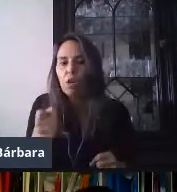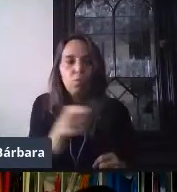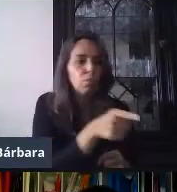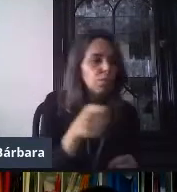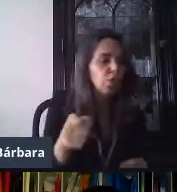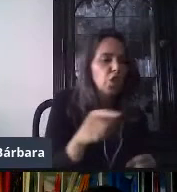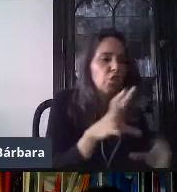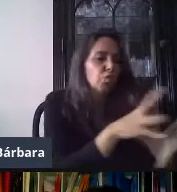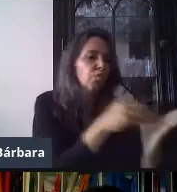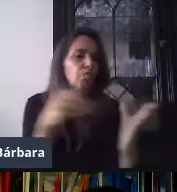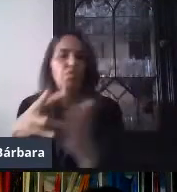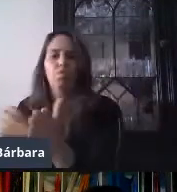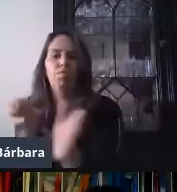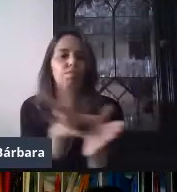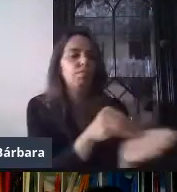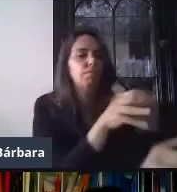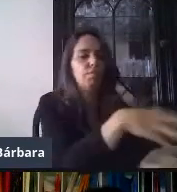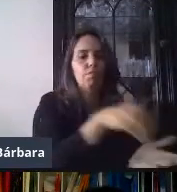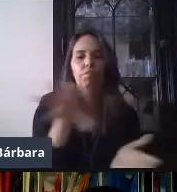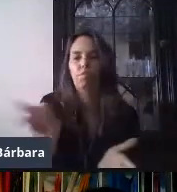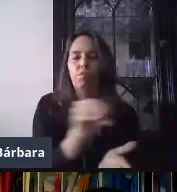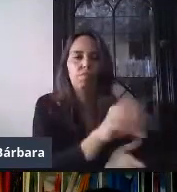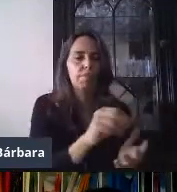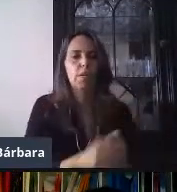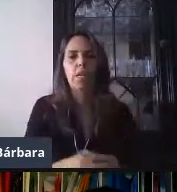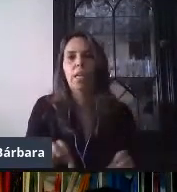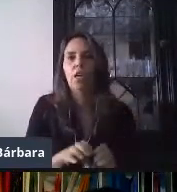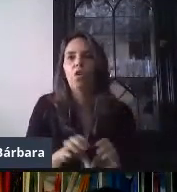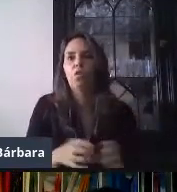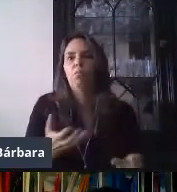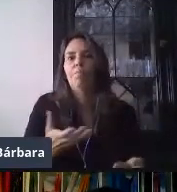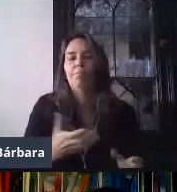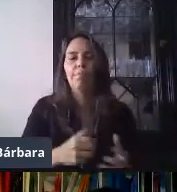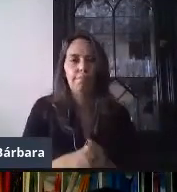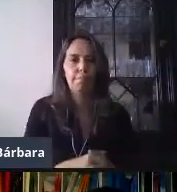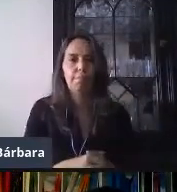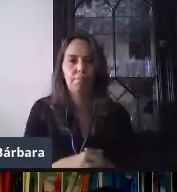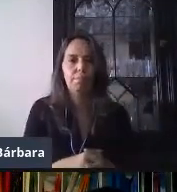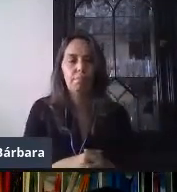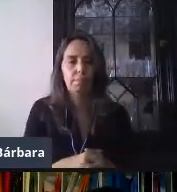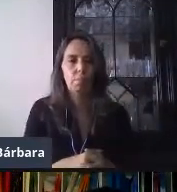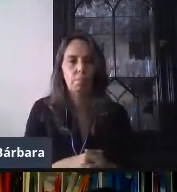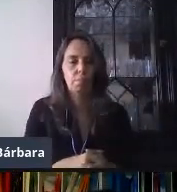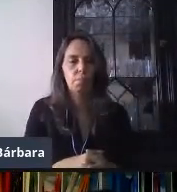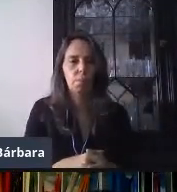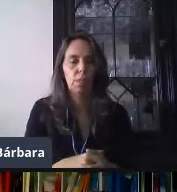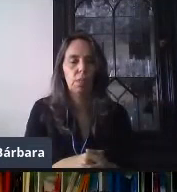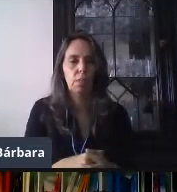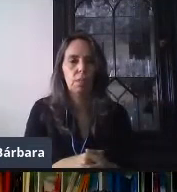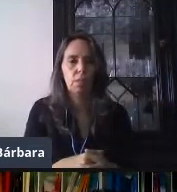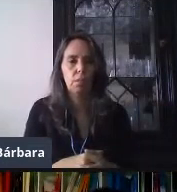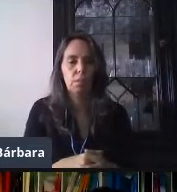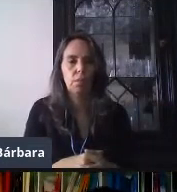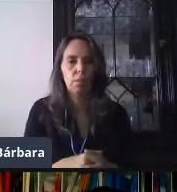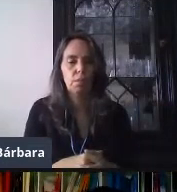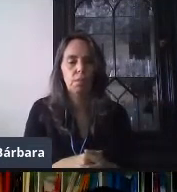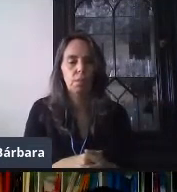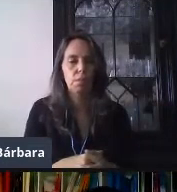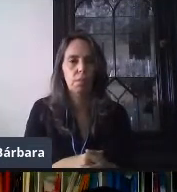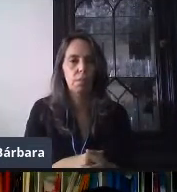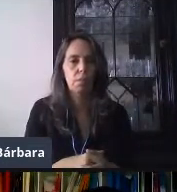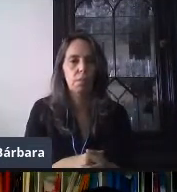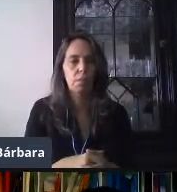Pensando en un esquema en donde estuviéramos en el mismo espacio usando el dispositivo y contestando este